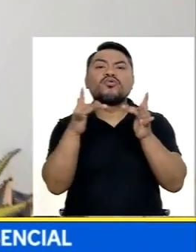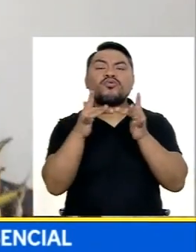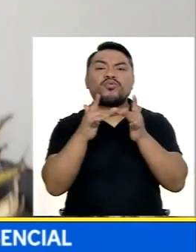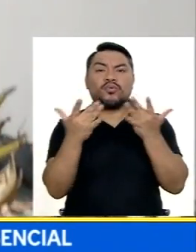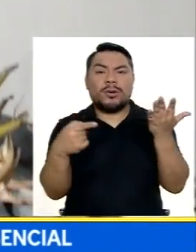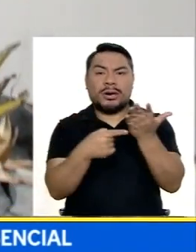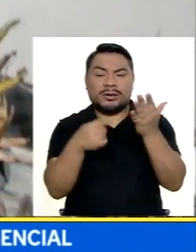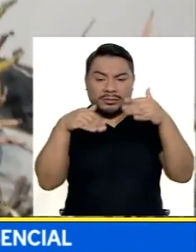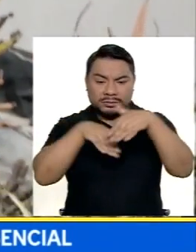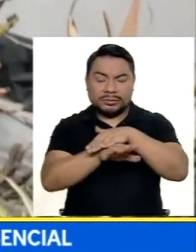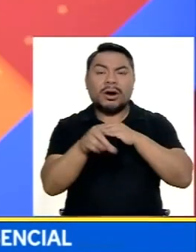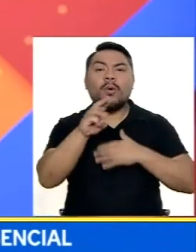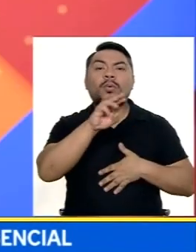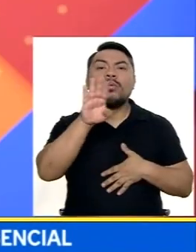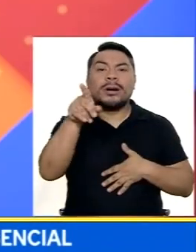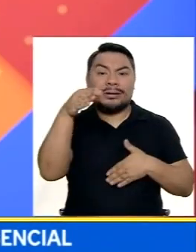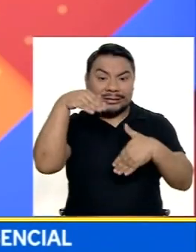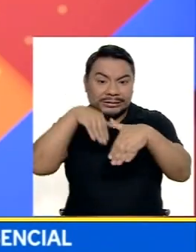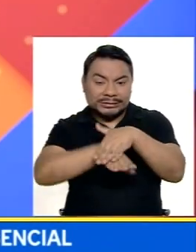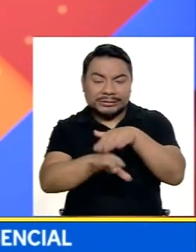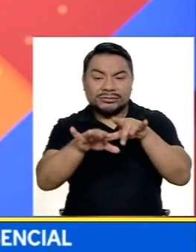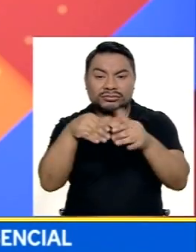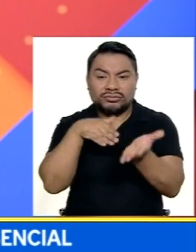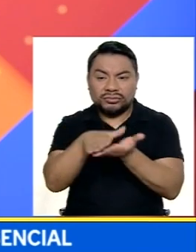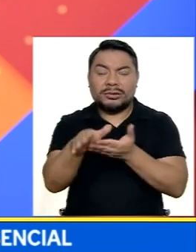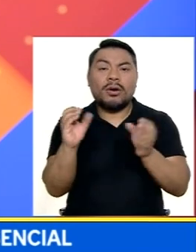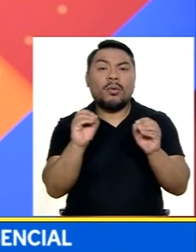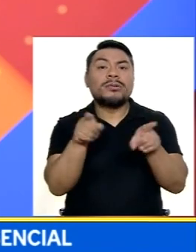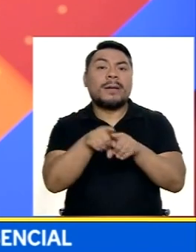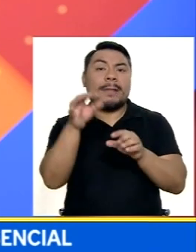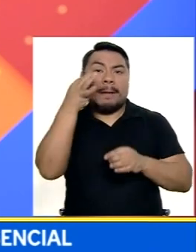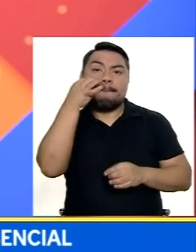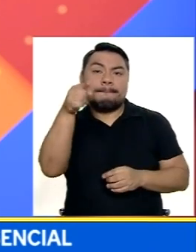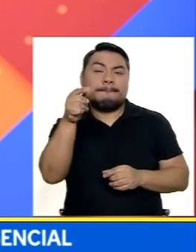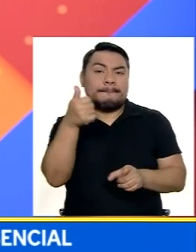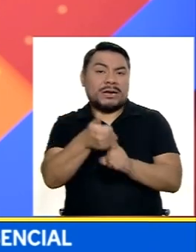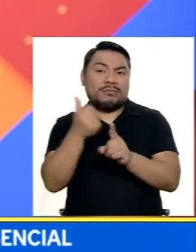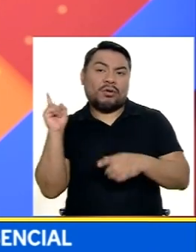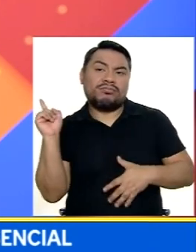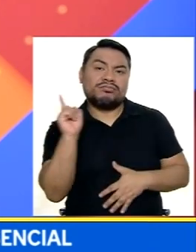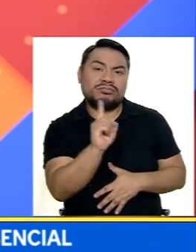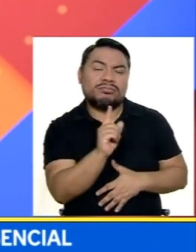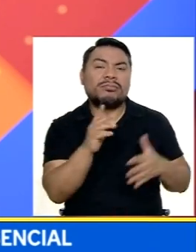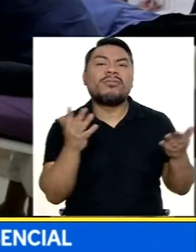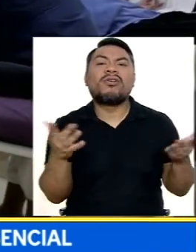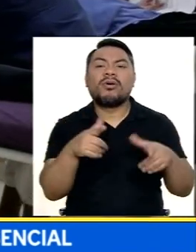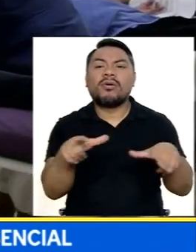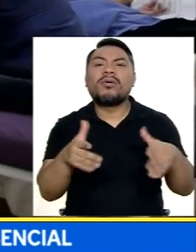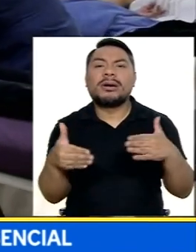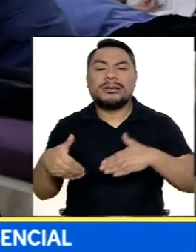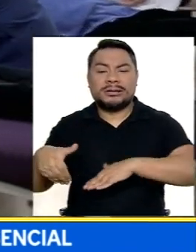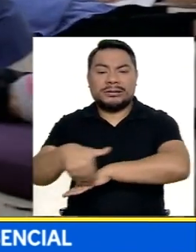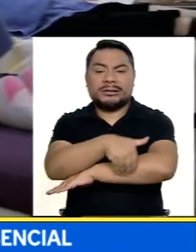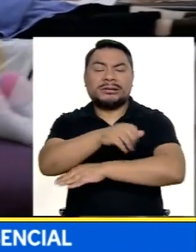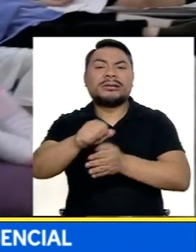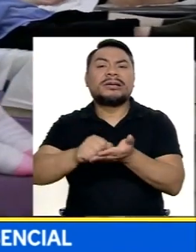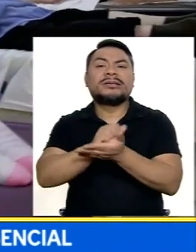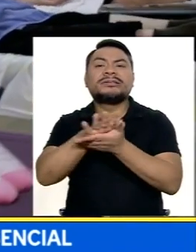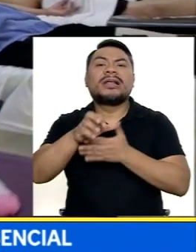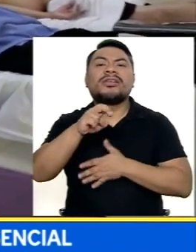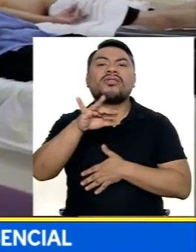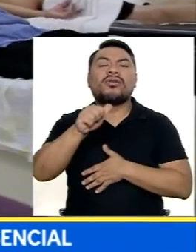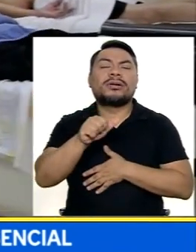Ingresando a la página web Como también Lo pueden hacer De manera presencial Estamos ubicados En la avenida Santa Rosa